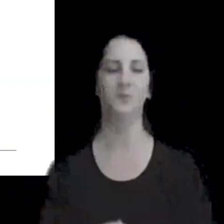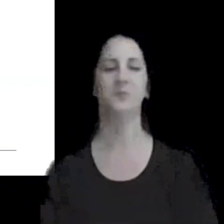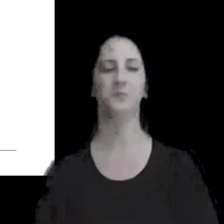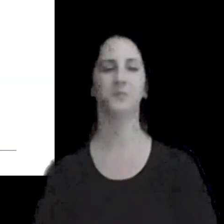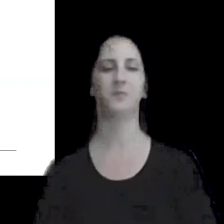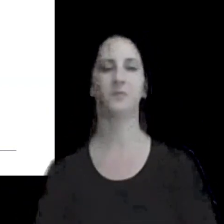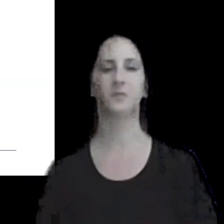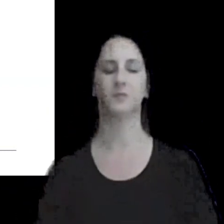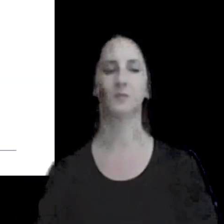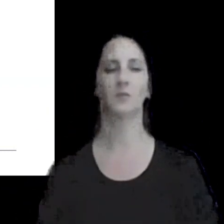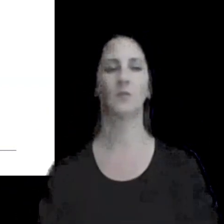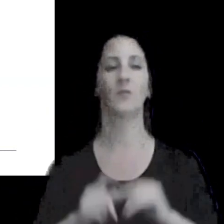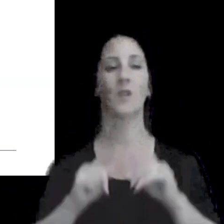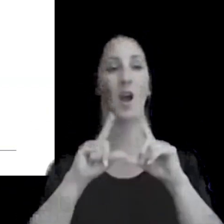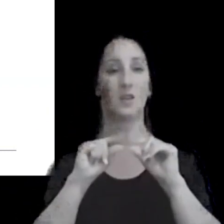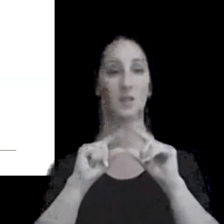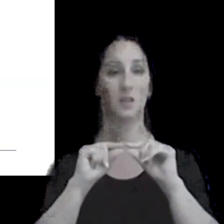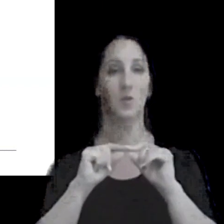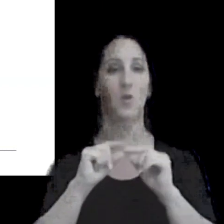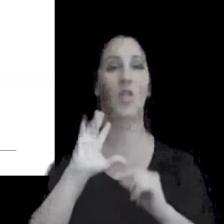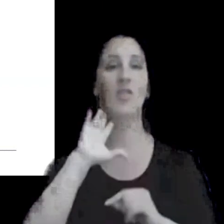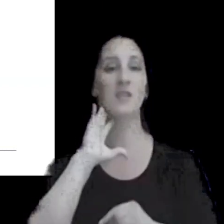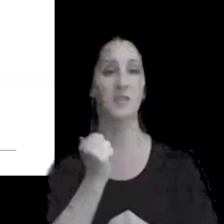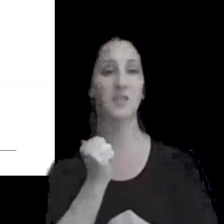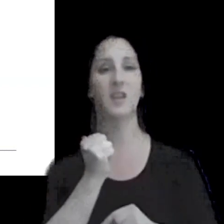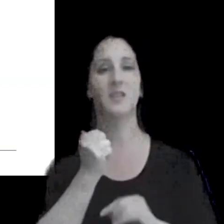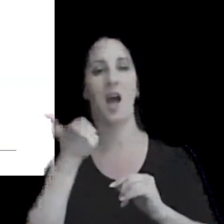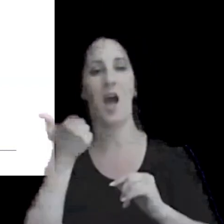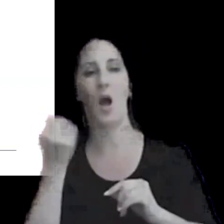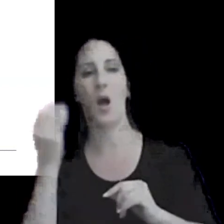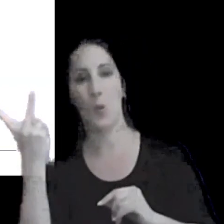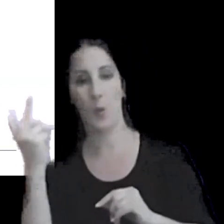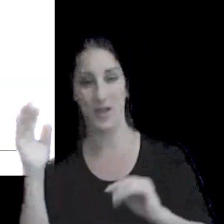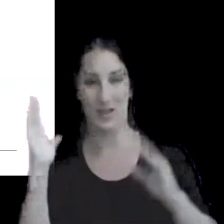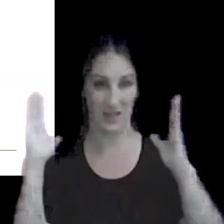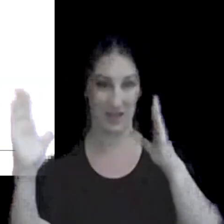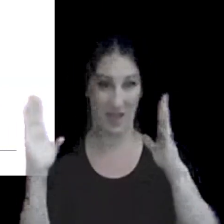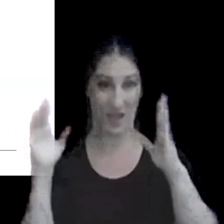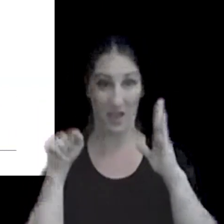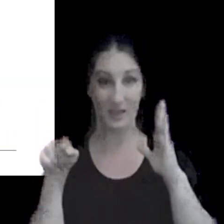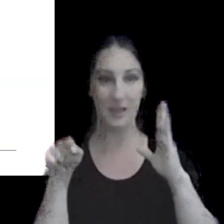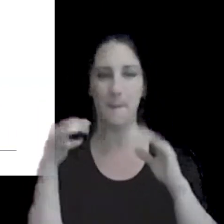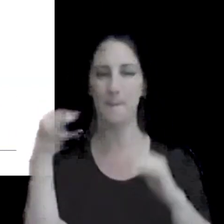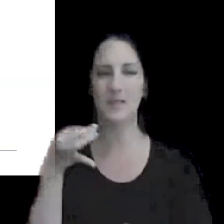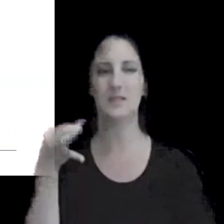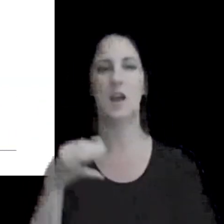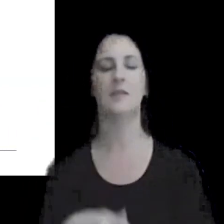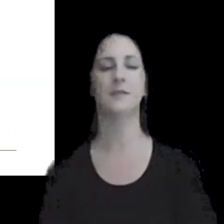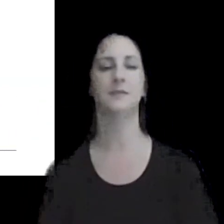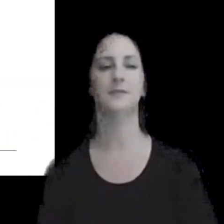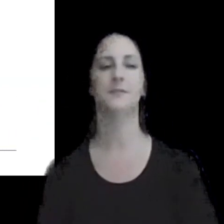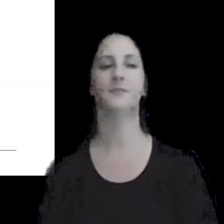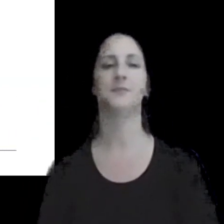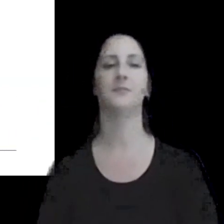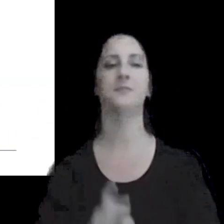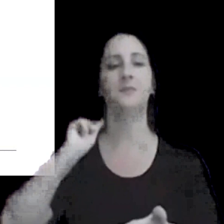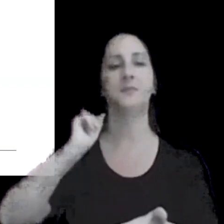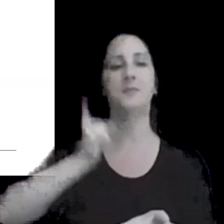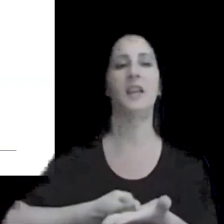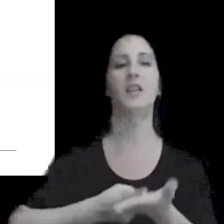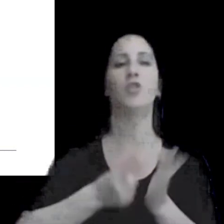en los artículos 16 a 20 específicamente y en el decreto